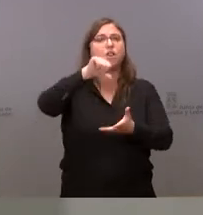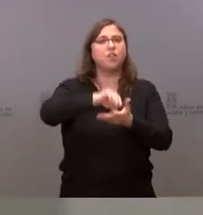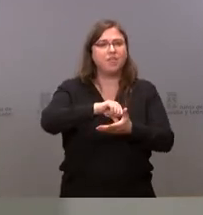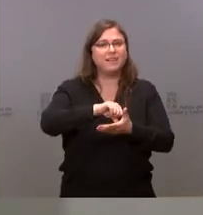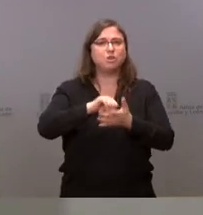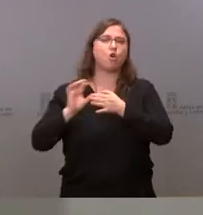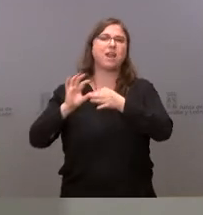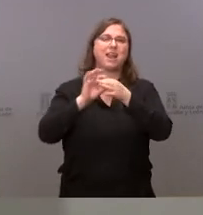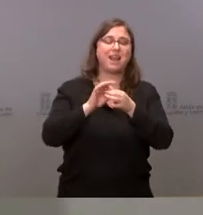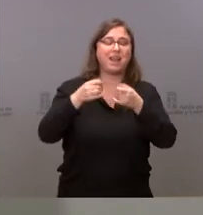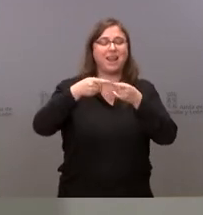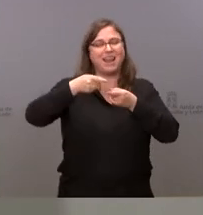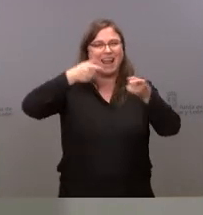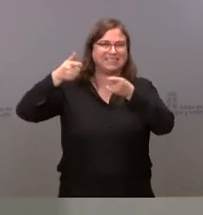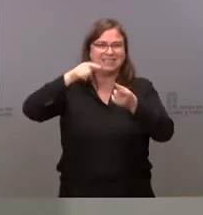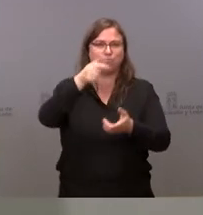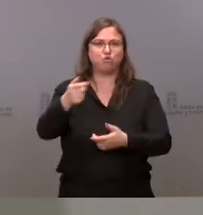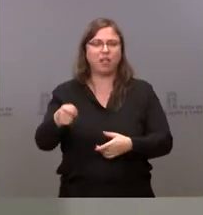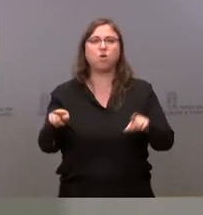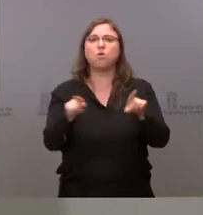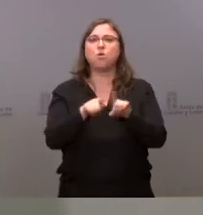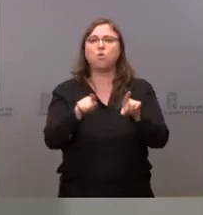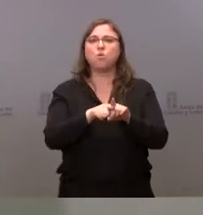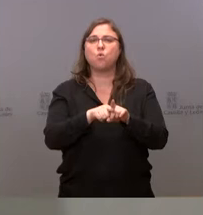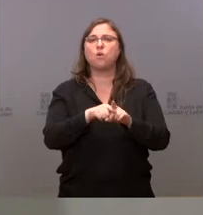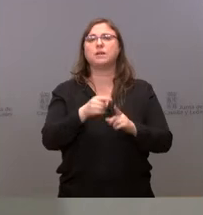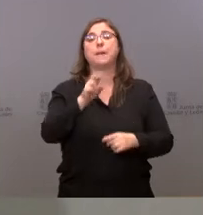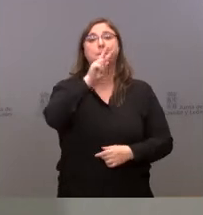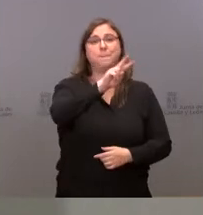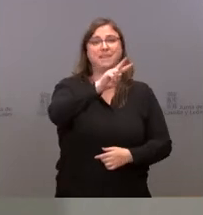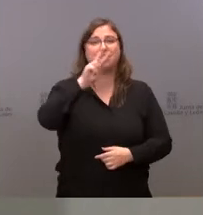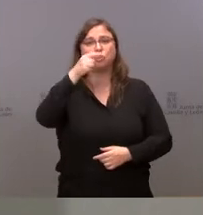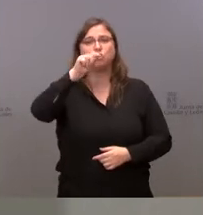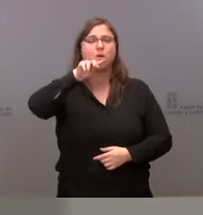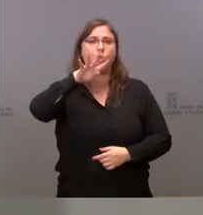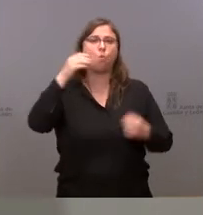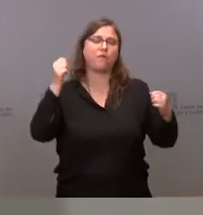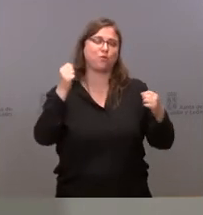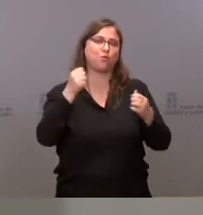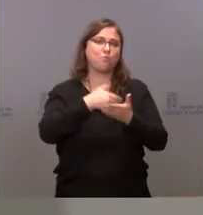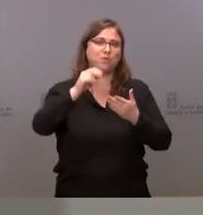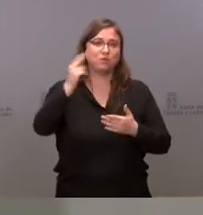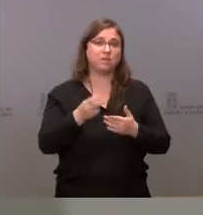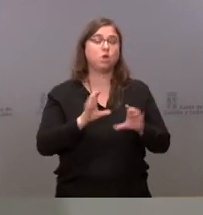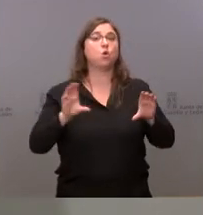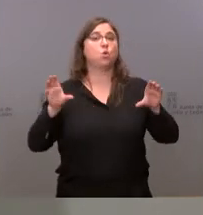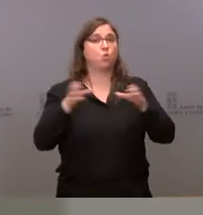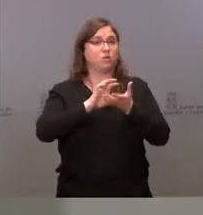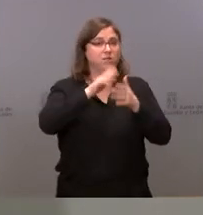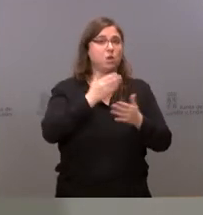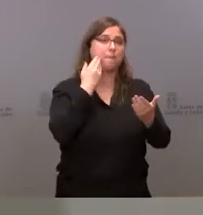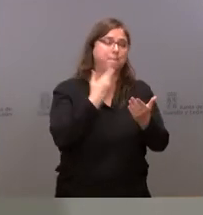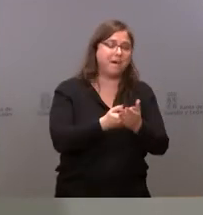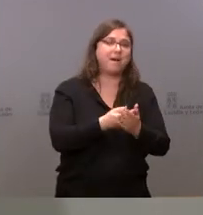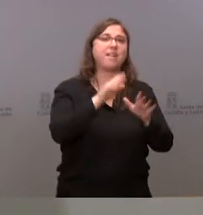Pulsados, estamos hablando de una actuación en ese periodo de 22,4 millones de euros, la Junta de Castilla y León pone 10,1 millones.